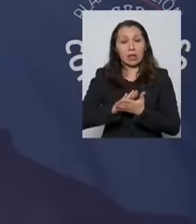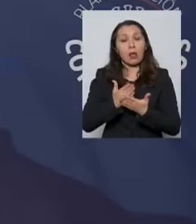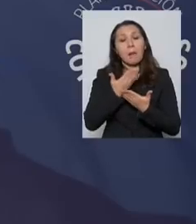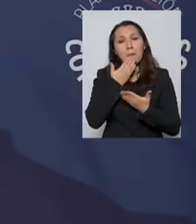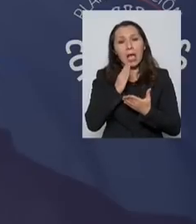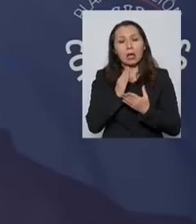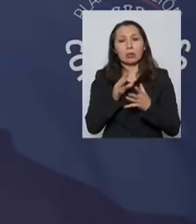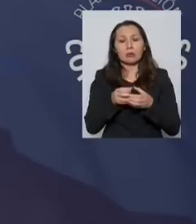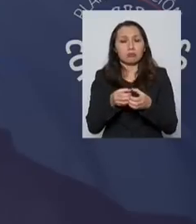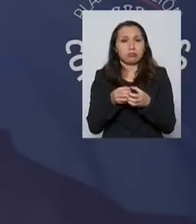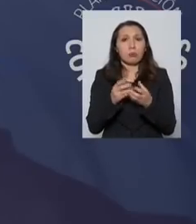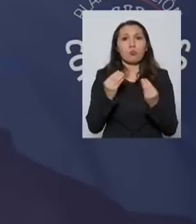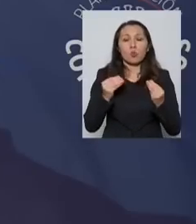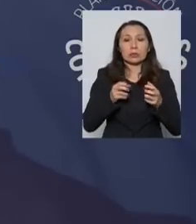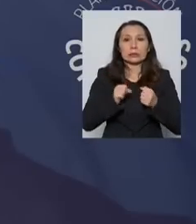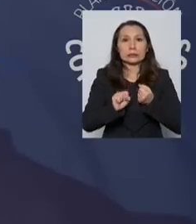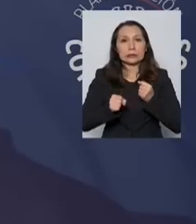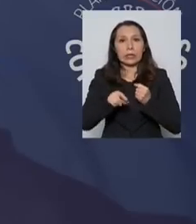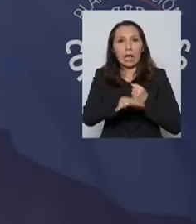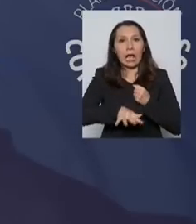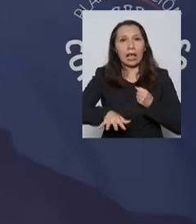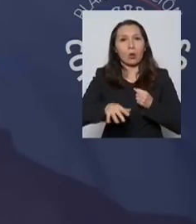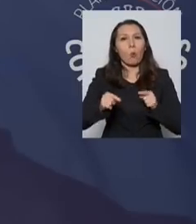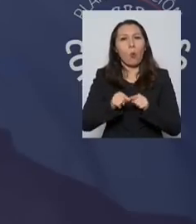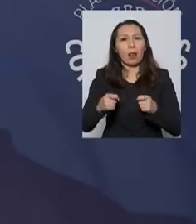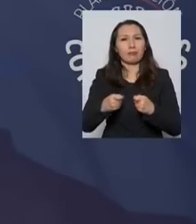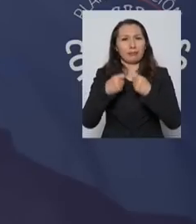descomprimir más bien el ambiente que hay acá en La Moneda.